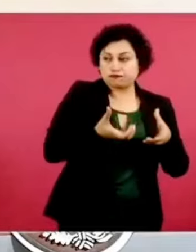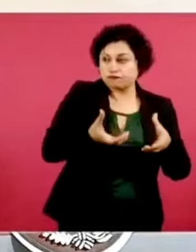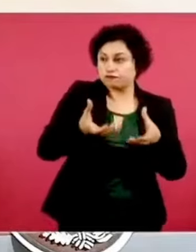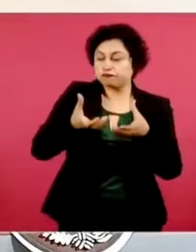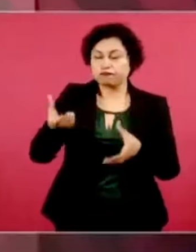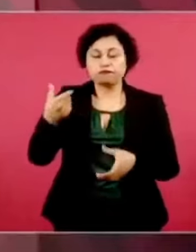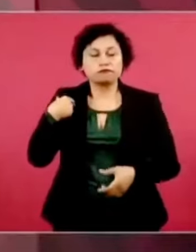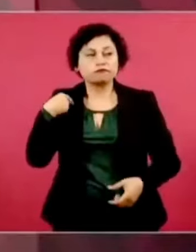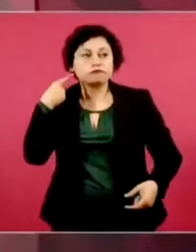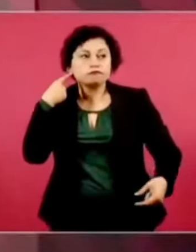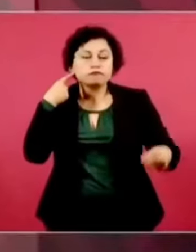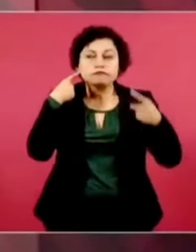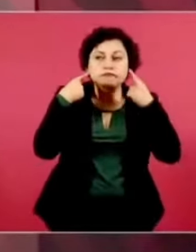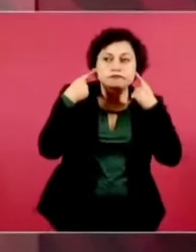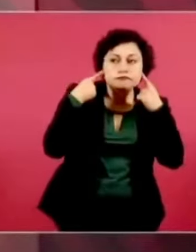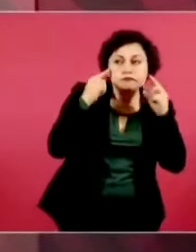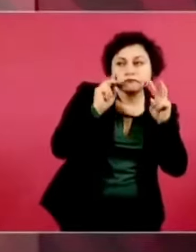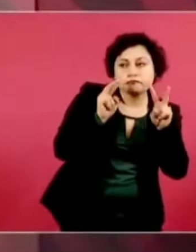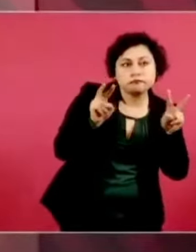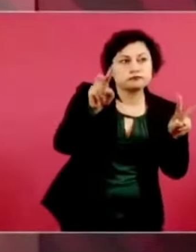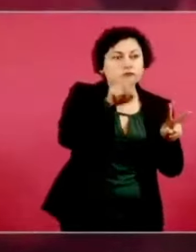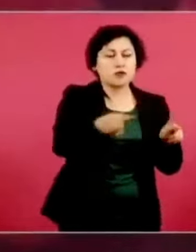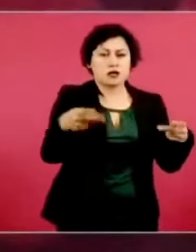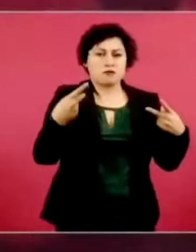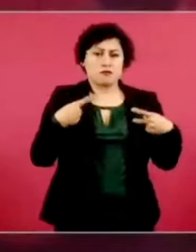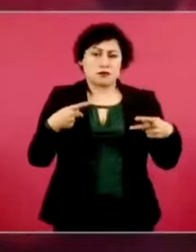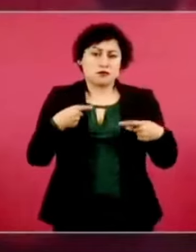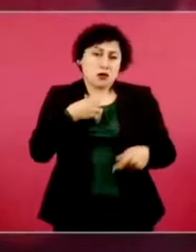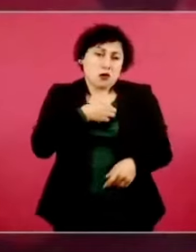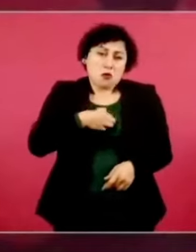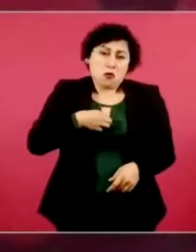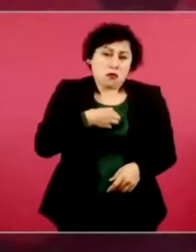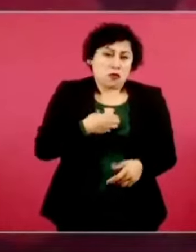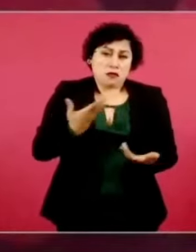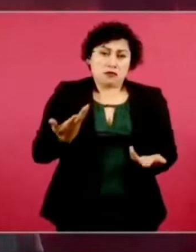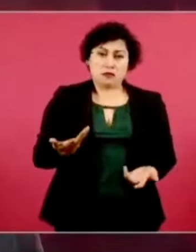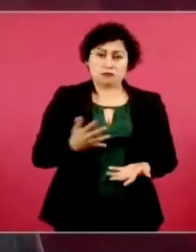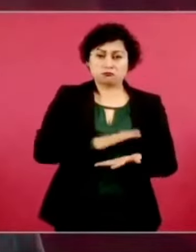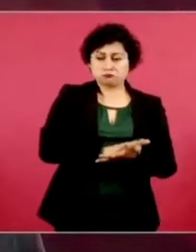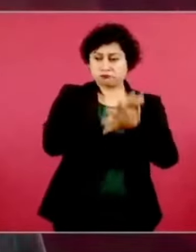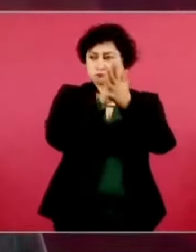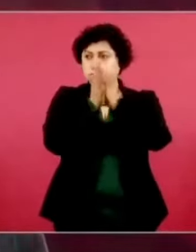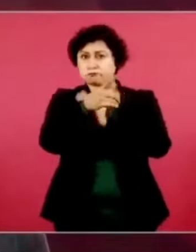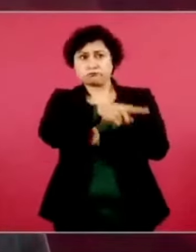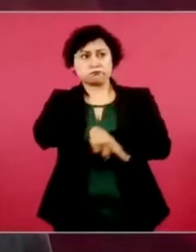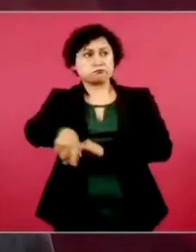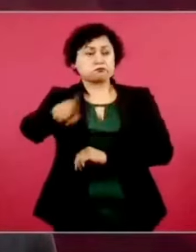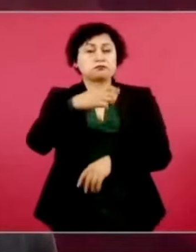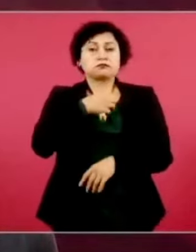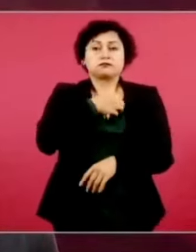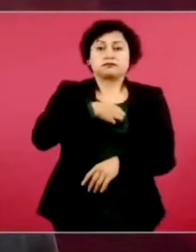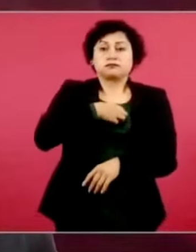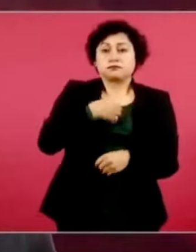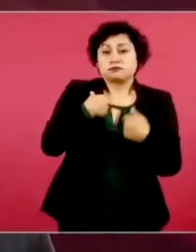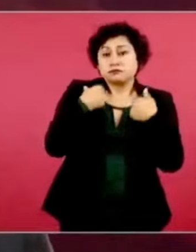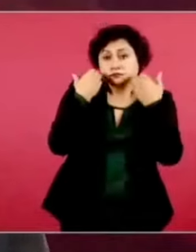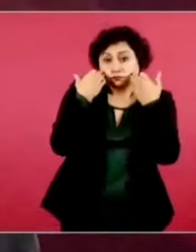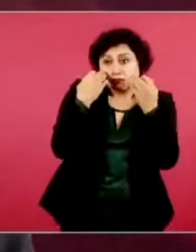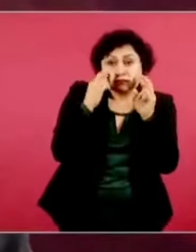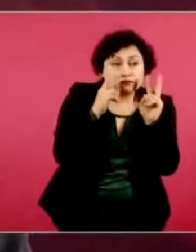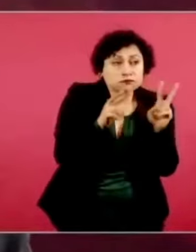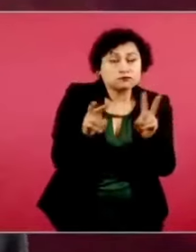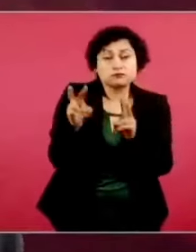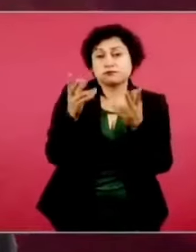la gente está contenta con la transformación. Está muy contenta y